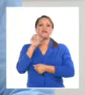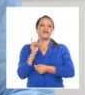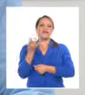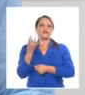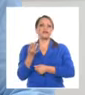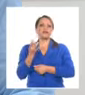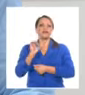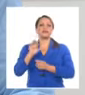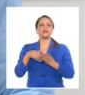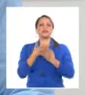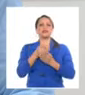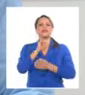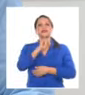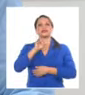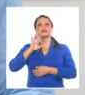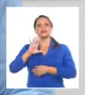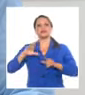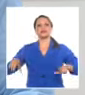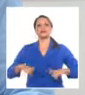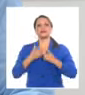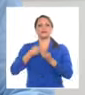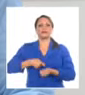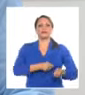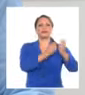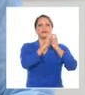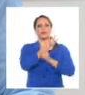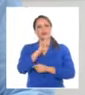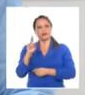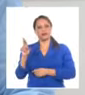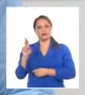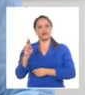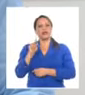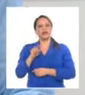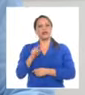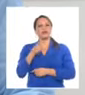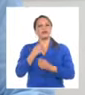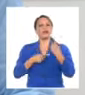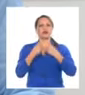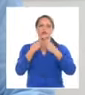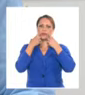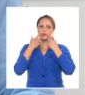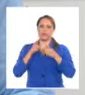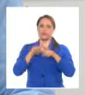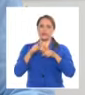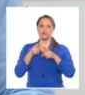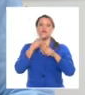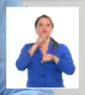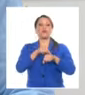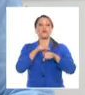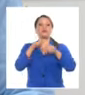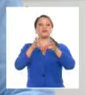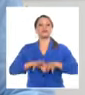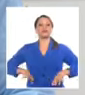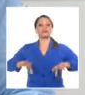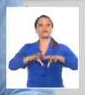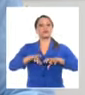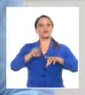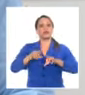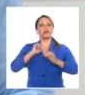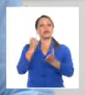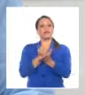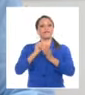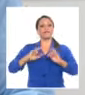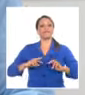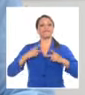del 65 aniversario del Triunfo de la Revolución, lo que constituirá un espacio para reafirmar